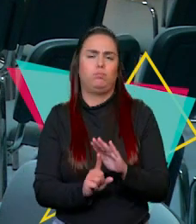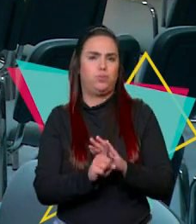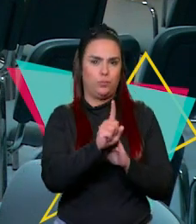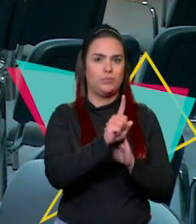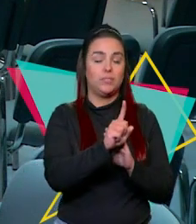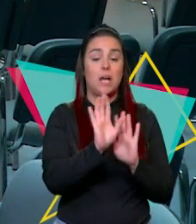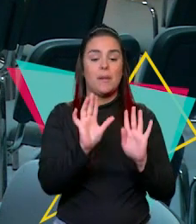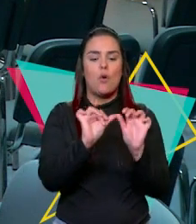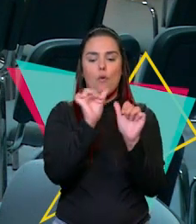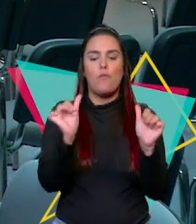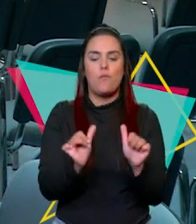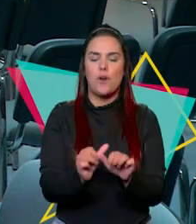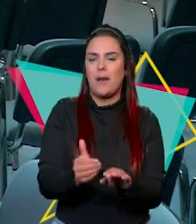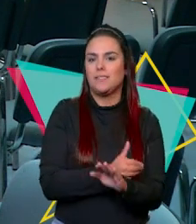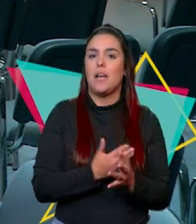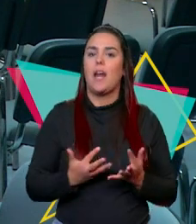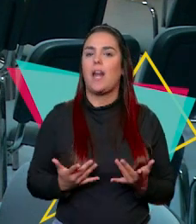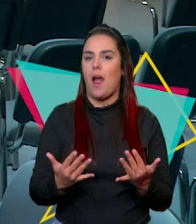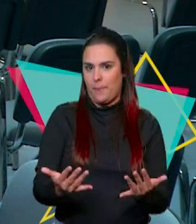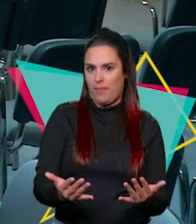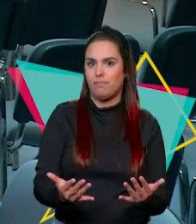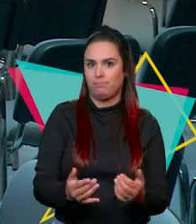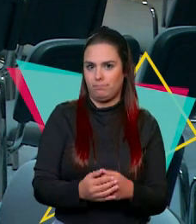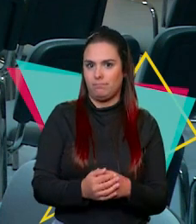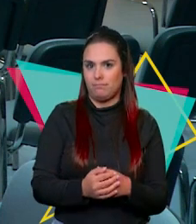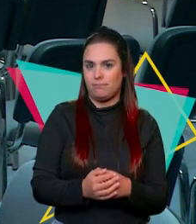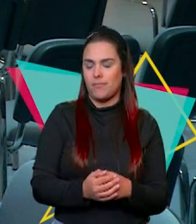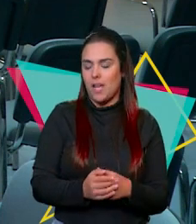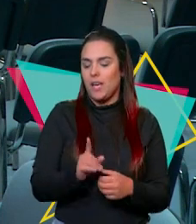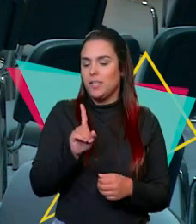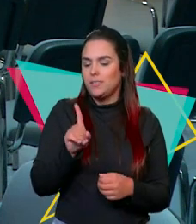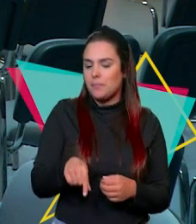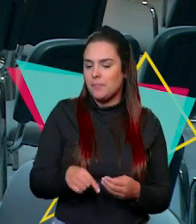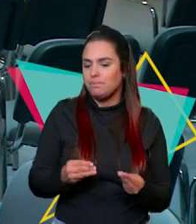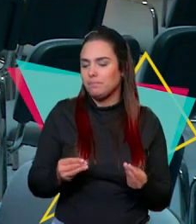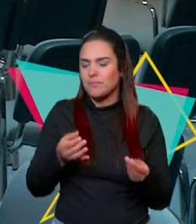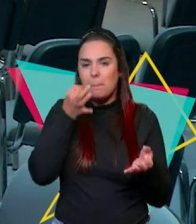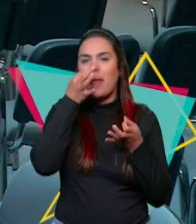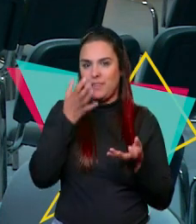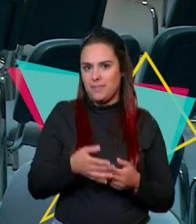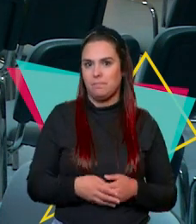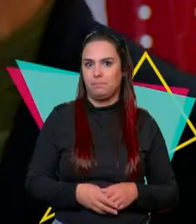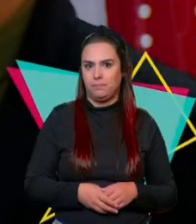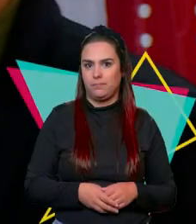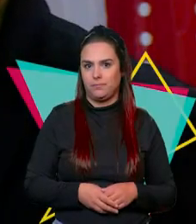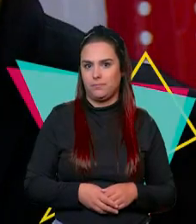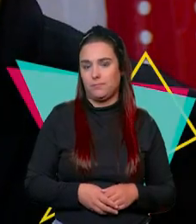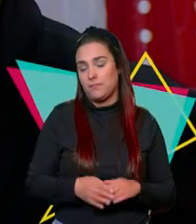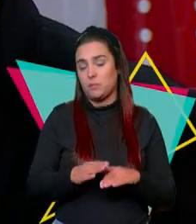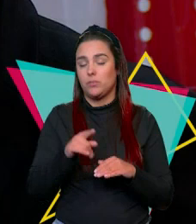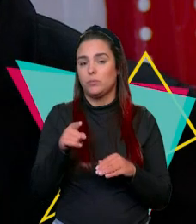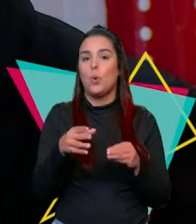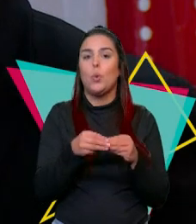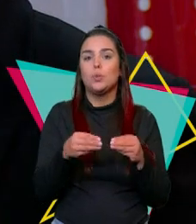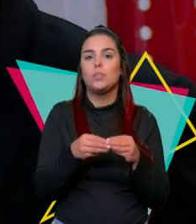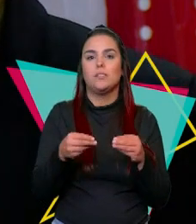de una forma muy rápida y sobre todo precisa, porque